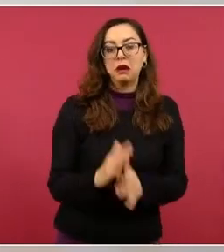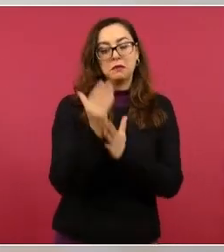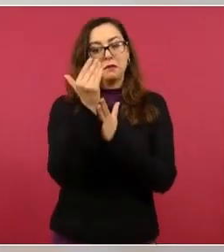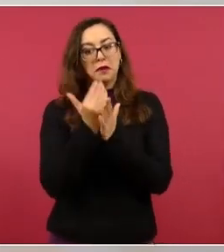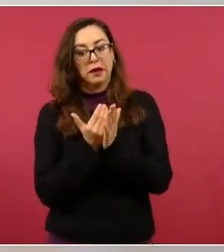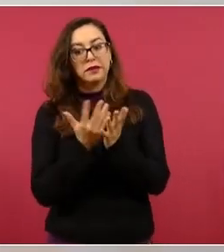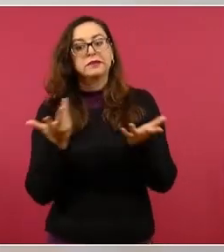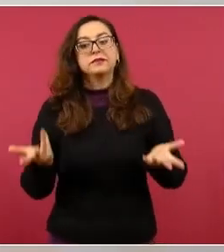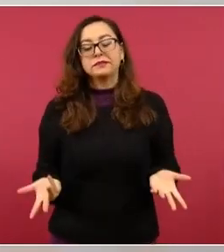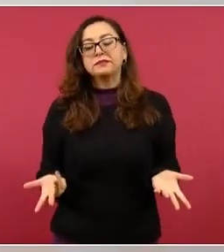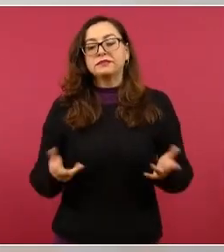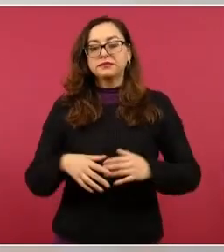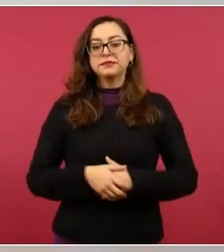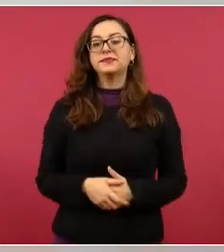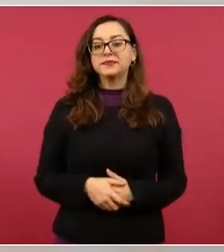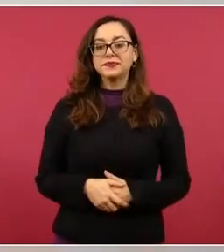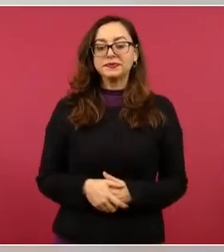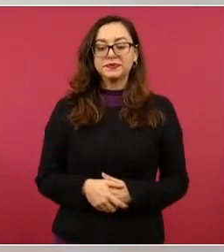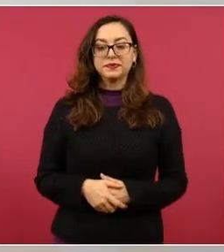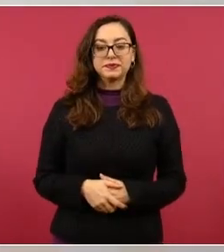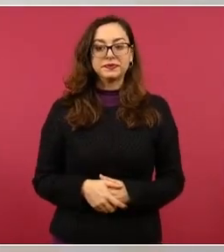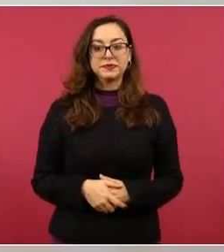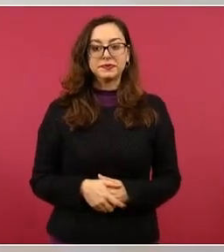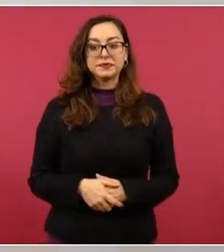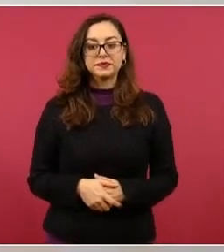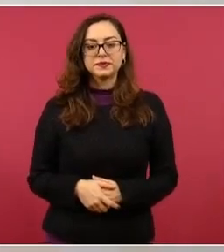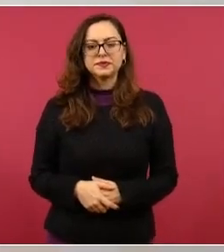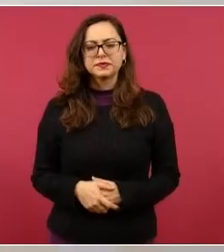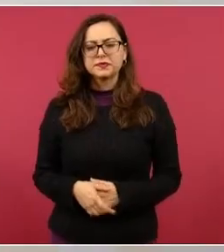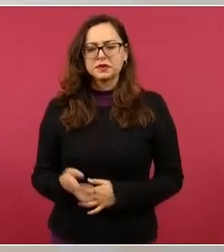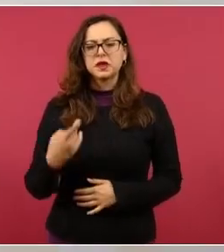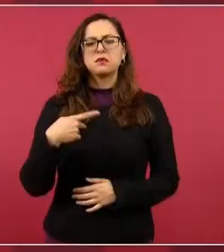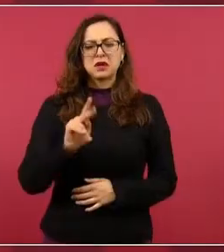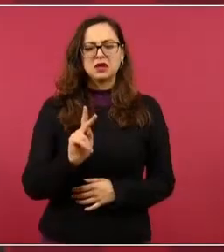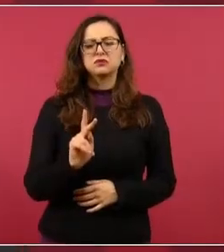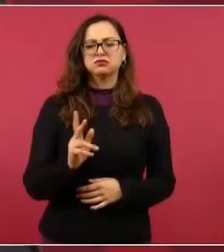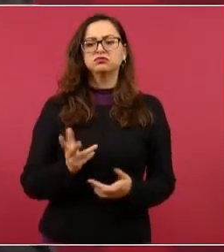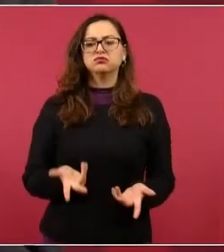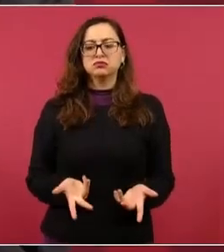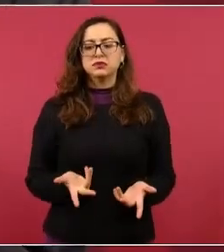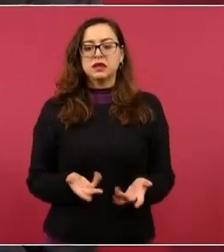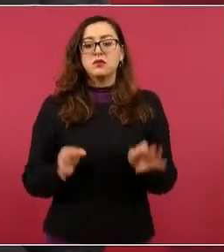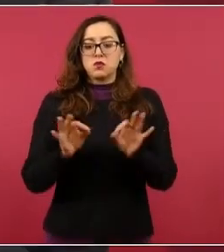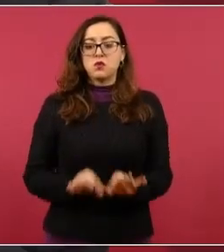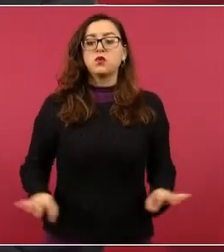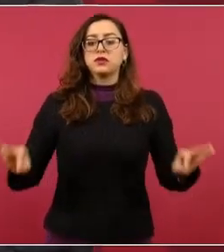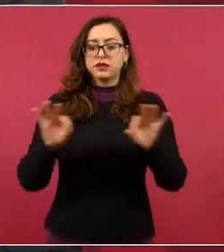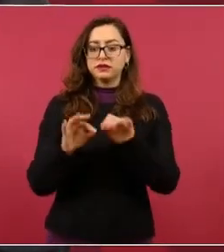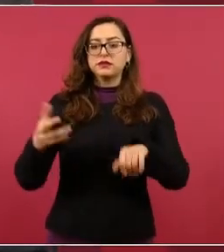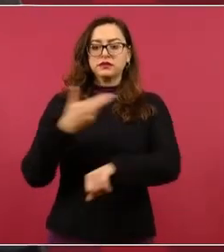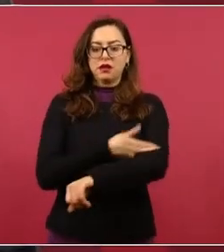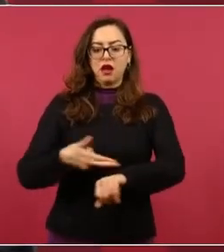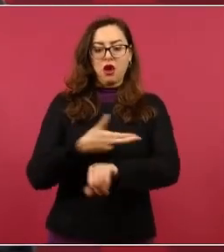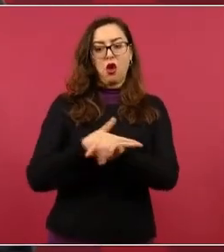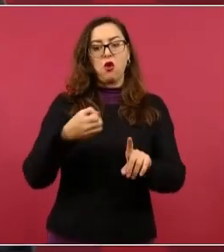Entonces, vamos a organizarnos bien, porque es una fiesta,